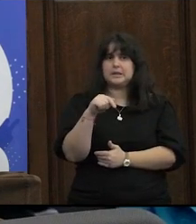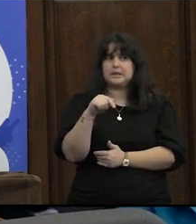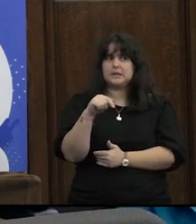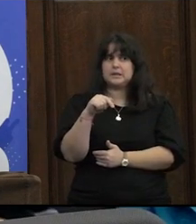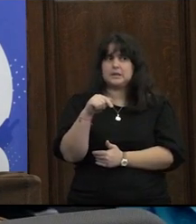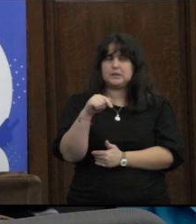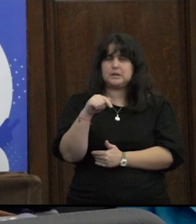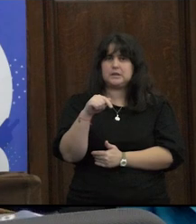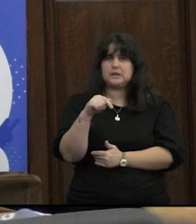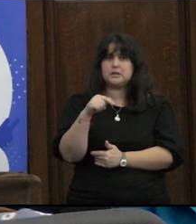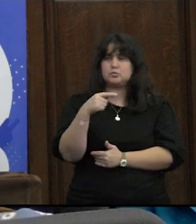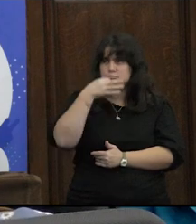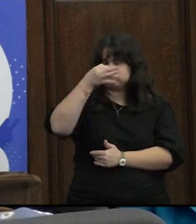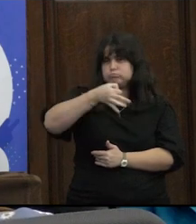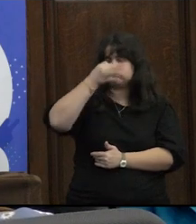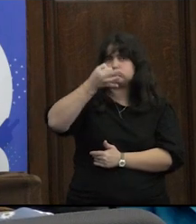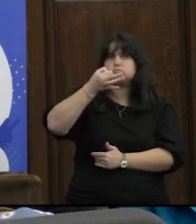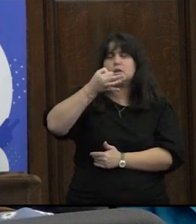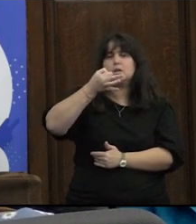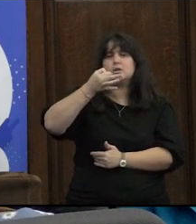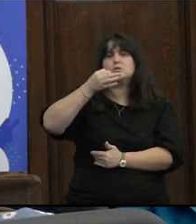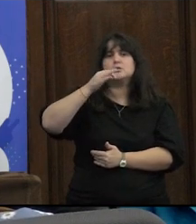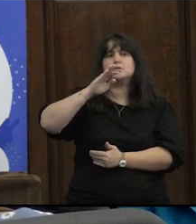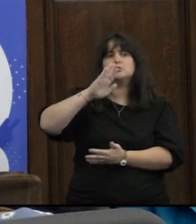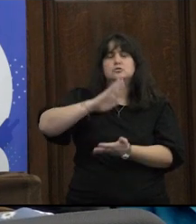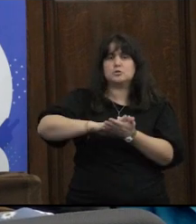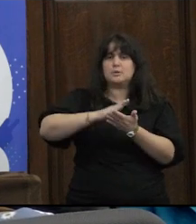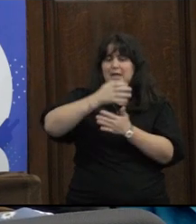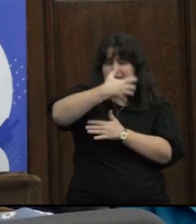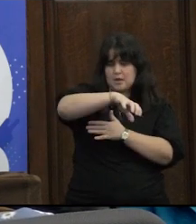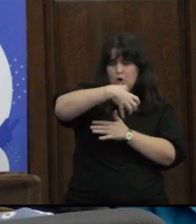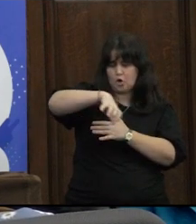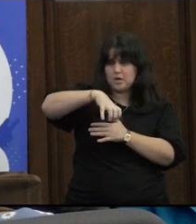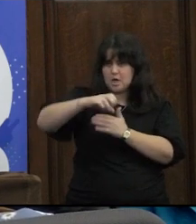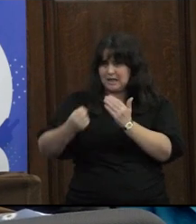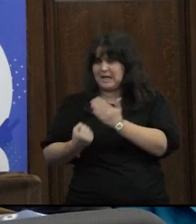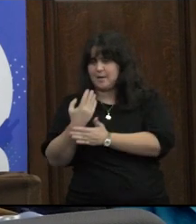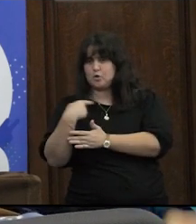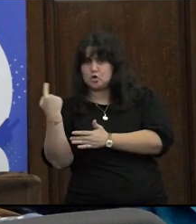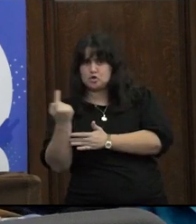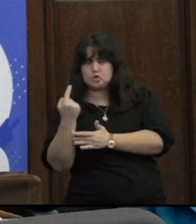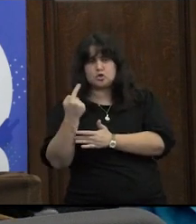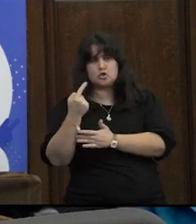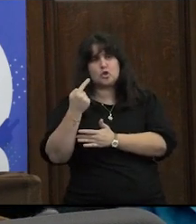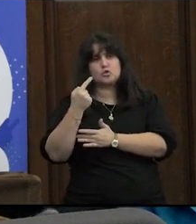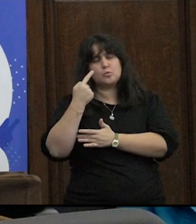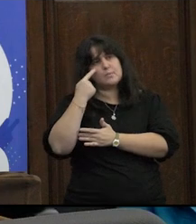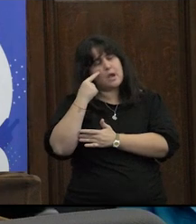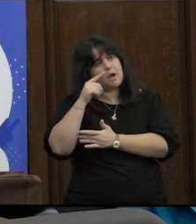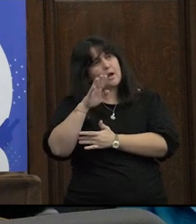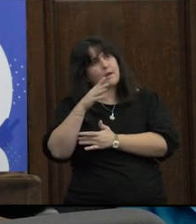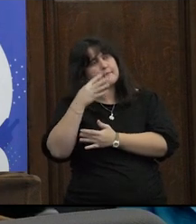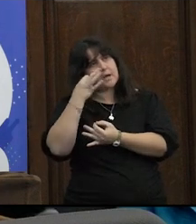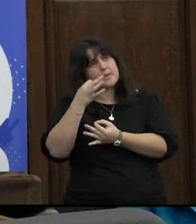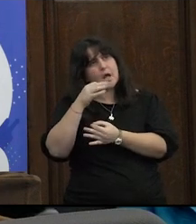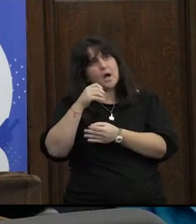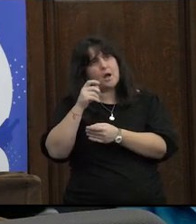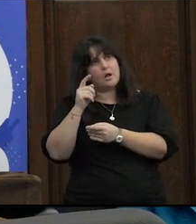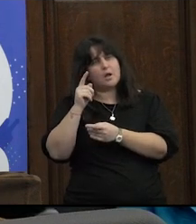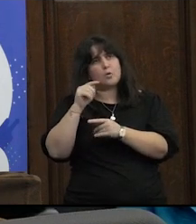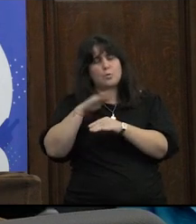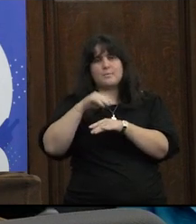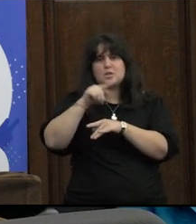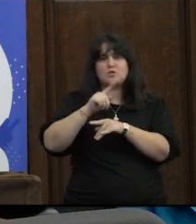esta apreciación que hiciste sobre cómo estas categorías que construimos a veces desde la militancia se terminan